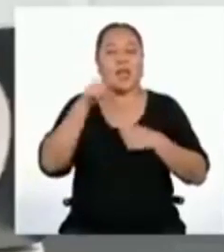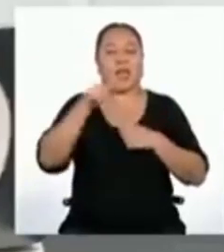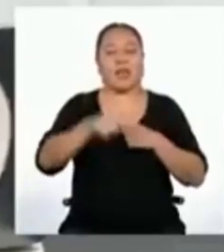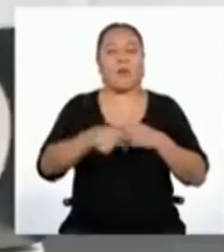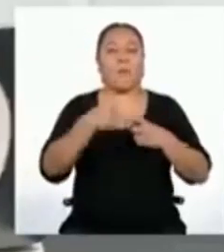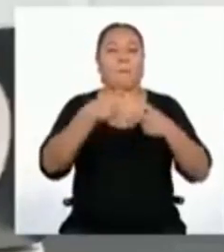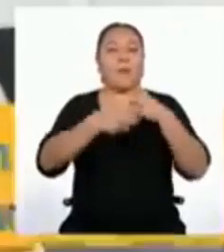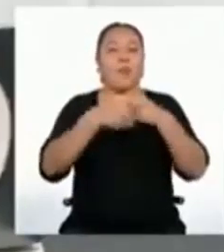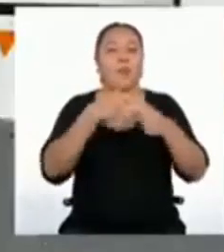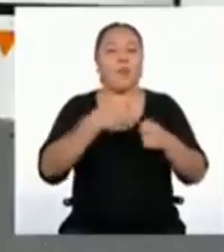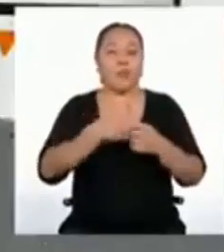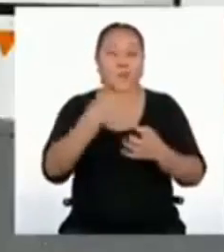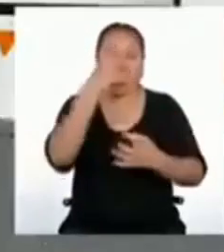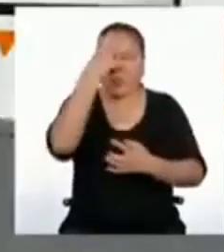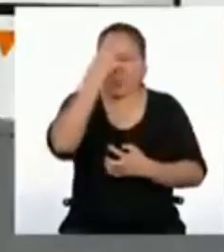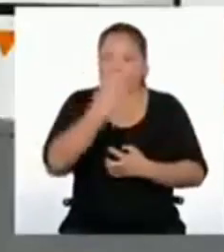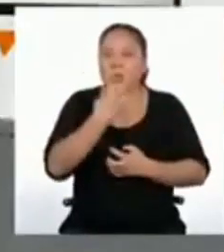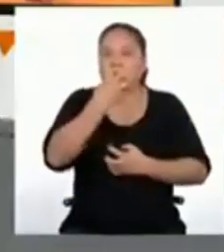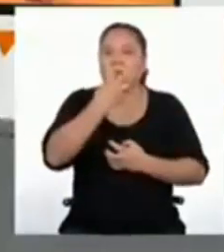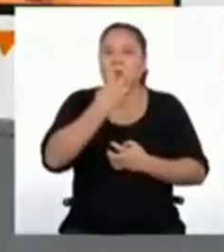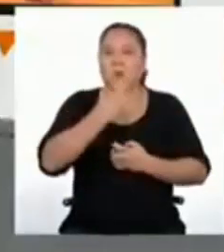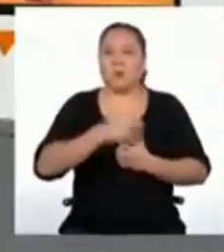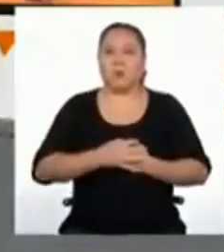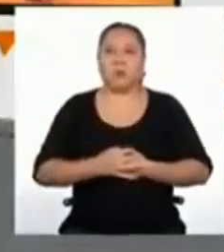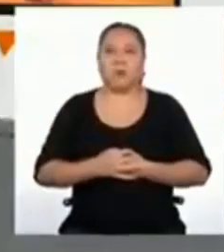de ira.